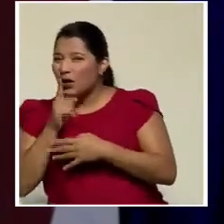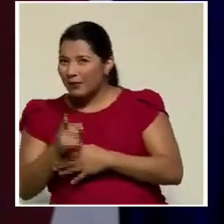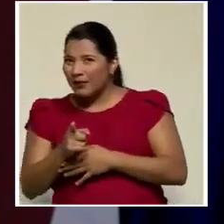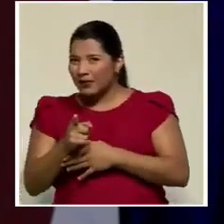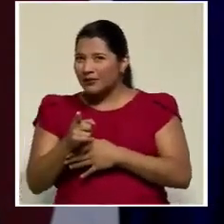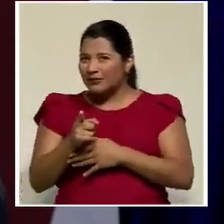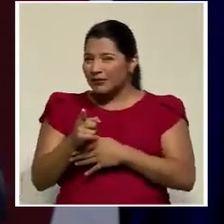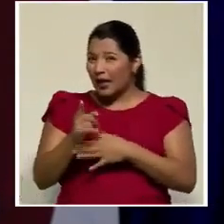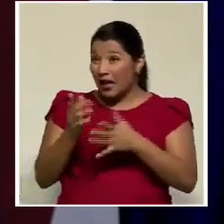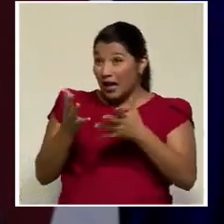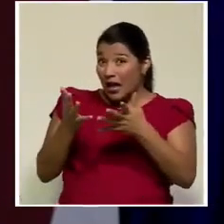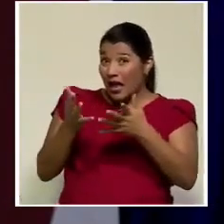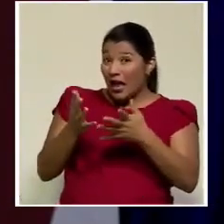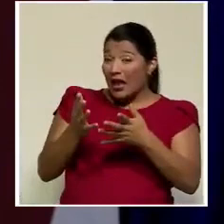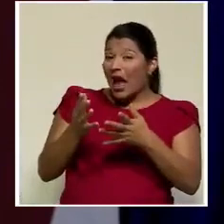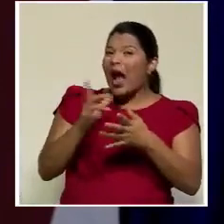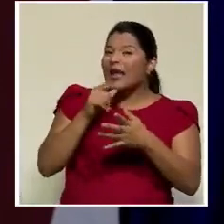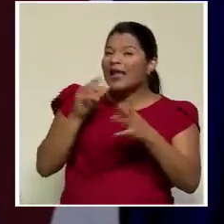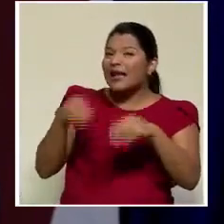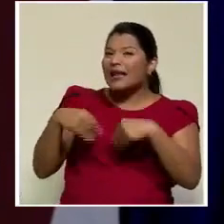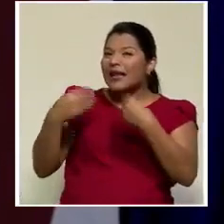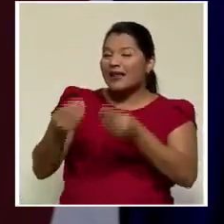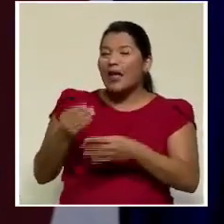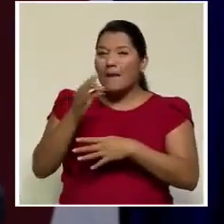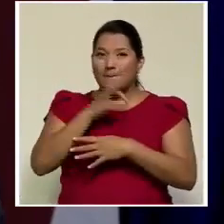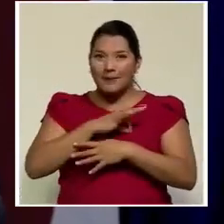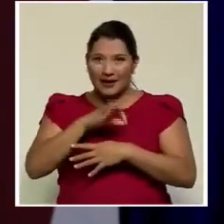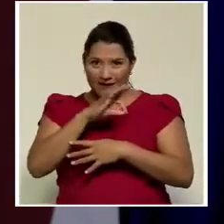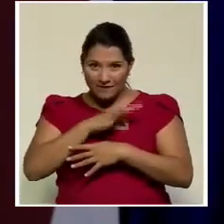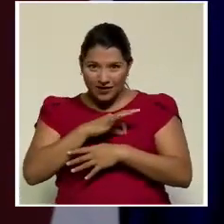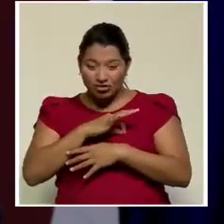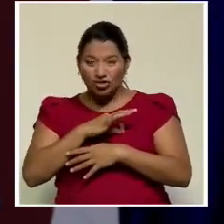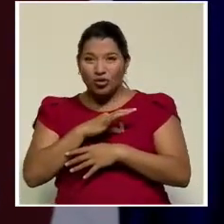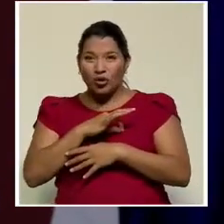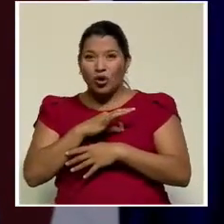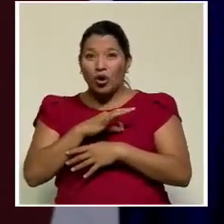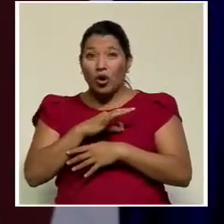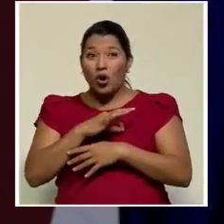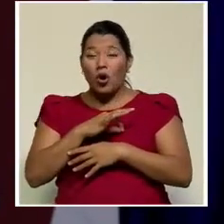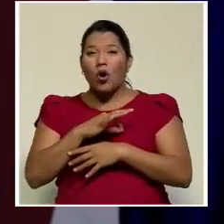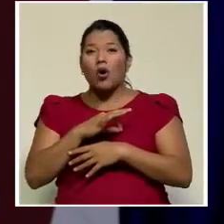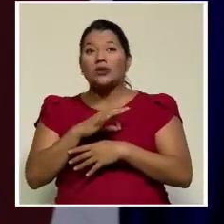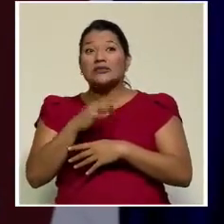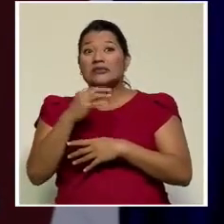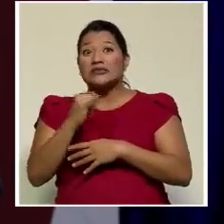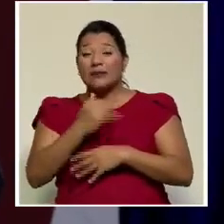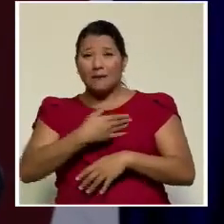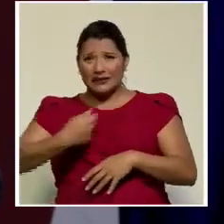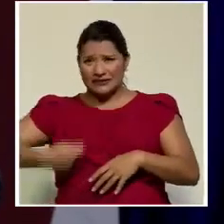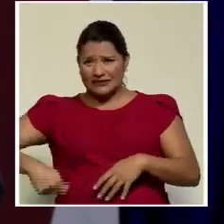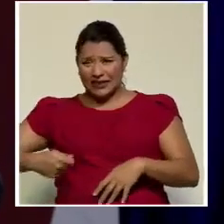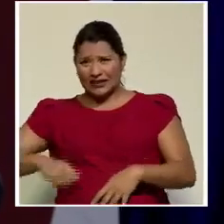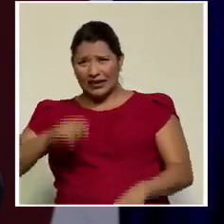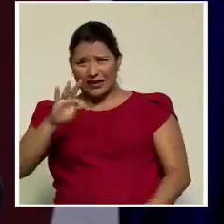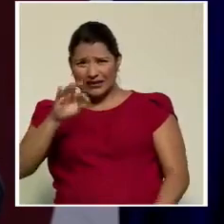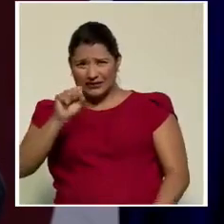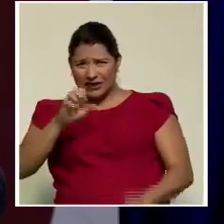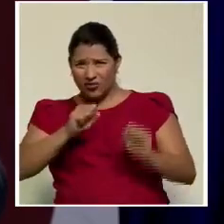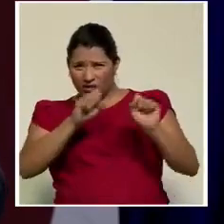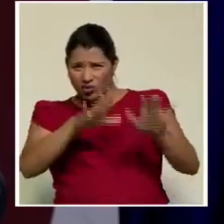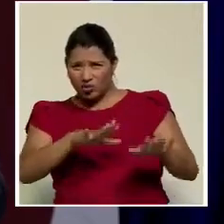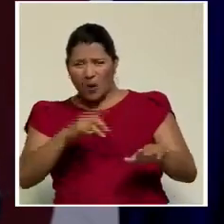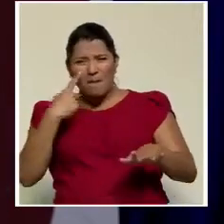favorece este nuevo escenario político que nació hoy. Todo eso lo vamos a analizar en unos minutos.